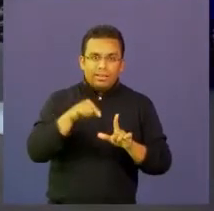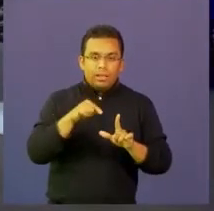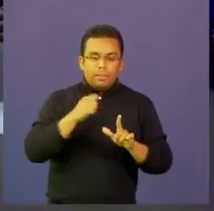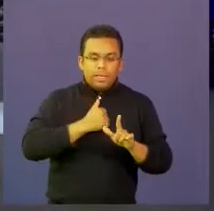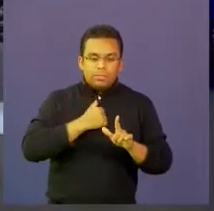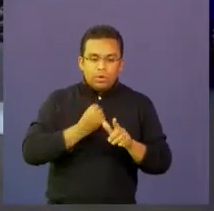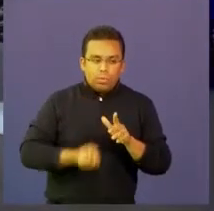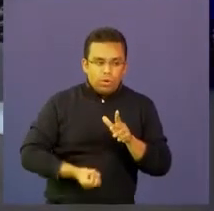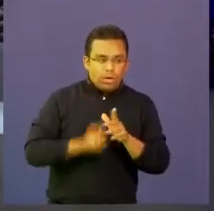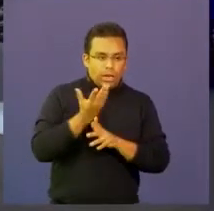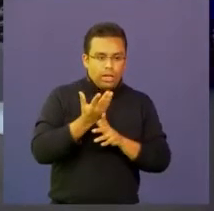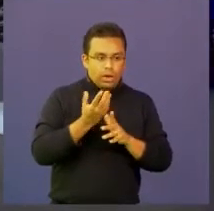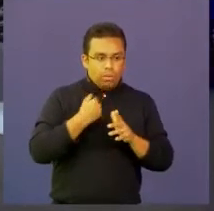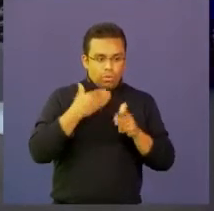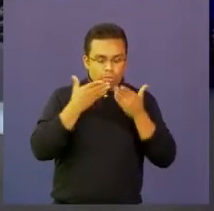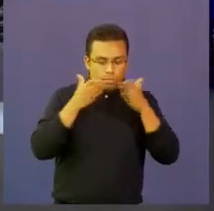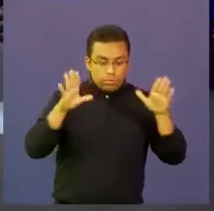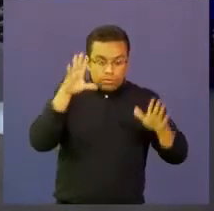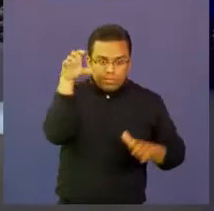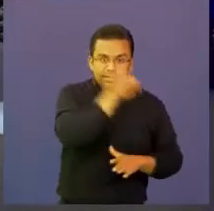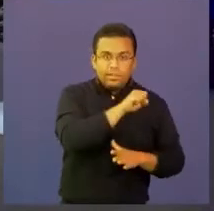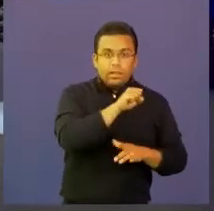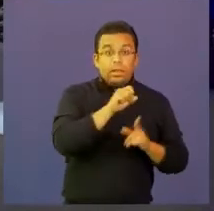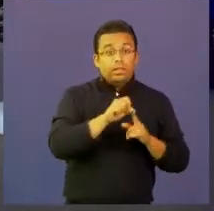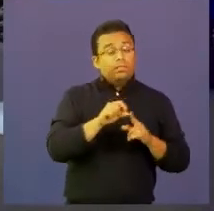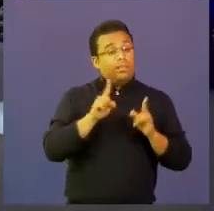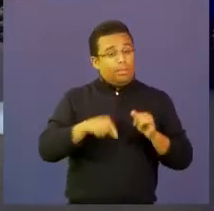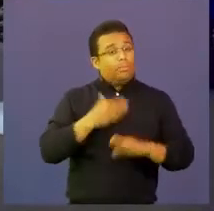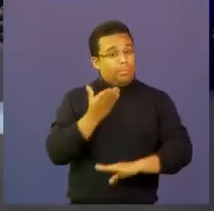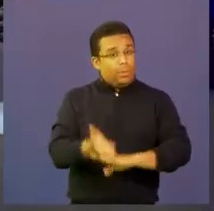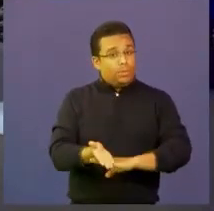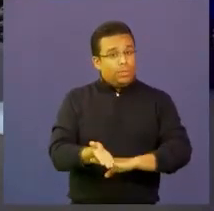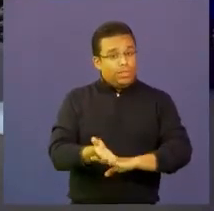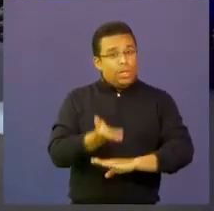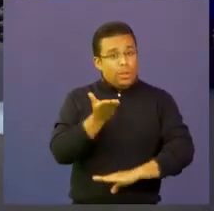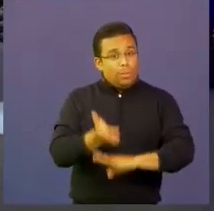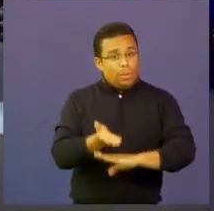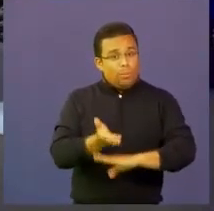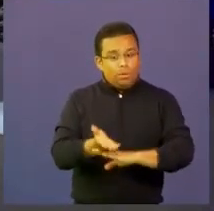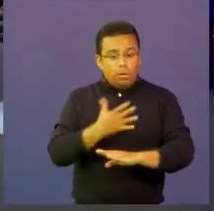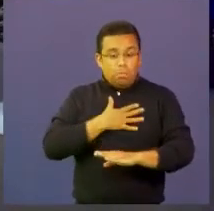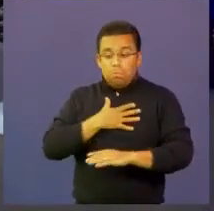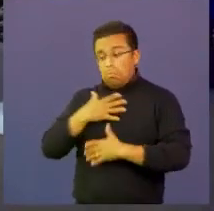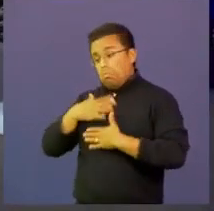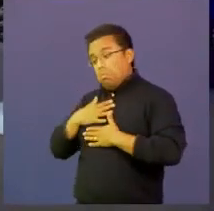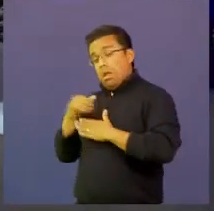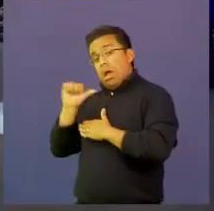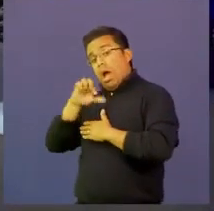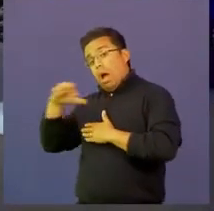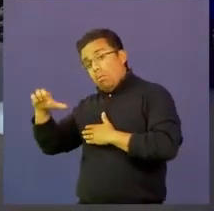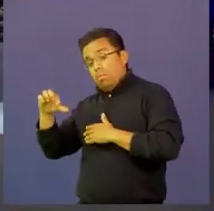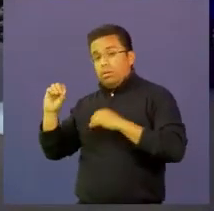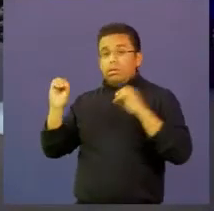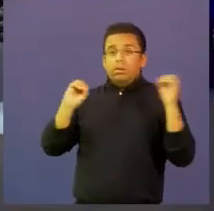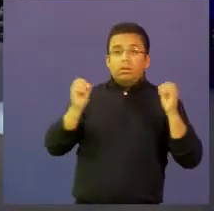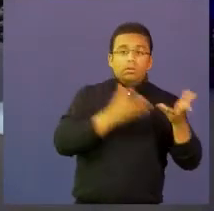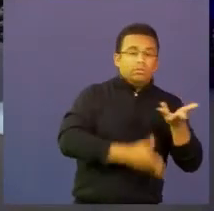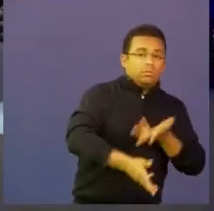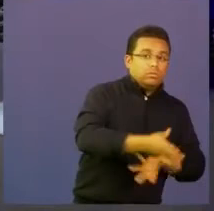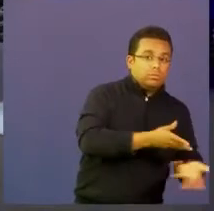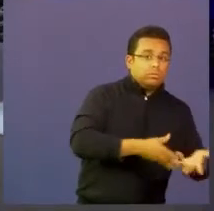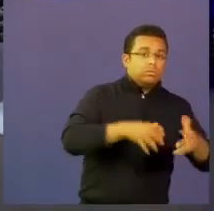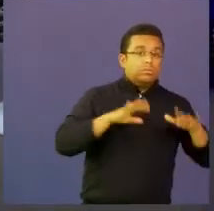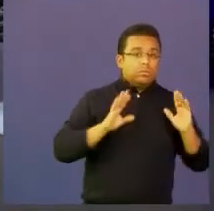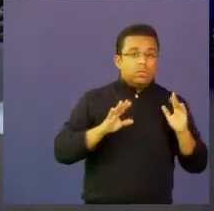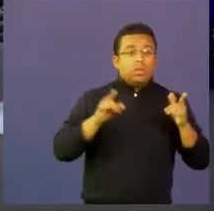crear descubrir pero de proponer también y de proponer desde una aplicación desde una interactividad y como tú lo